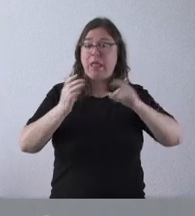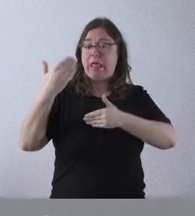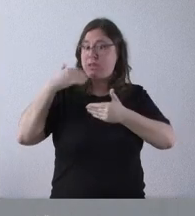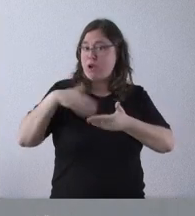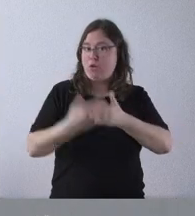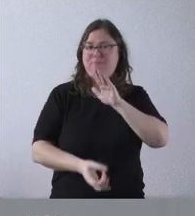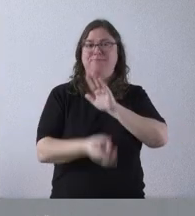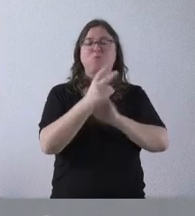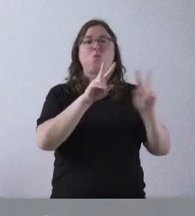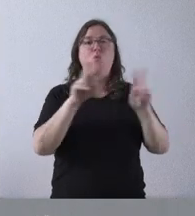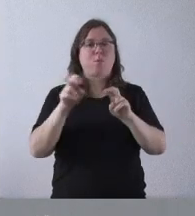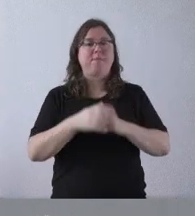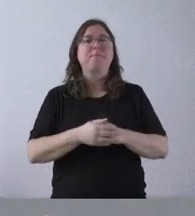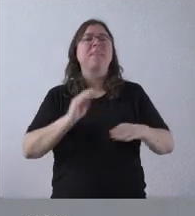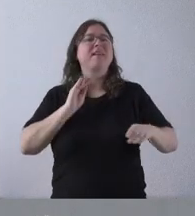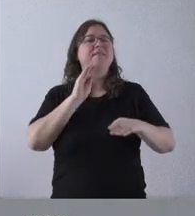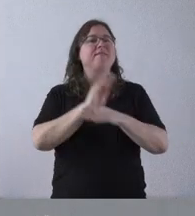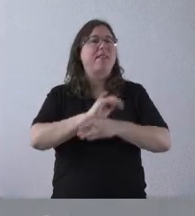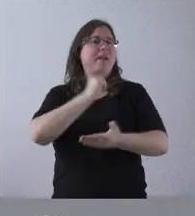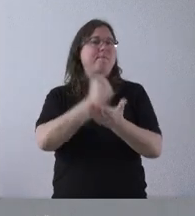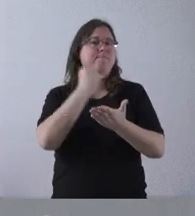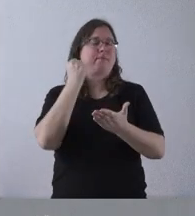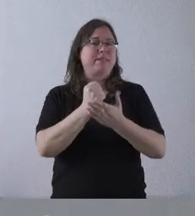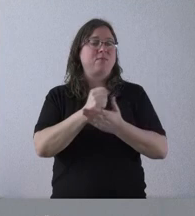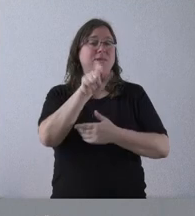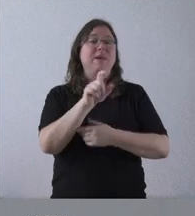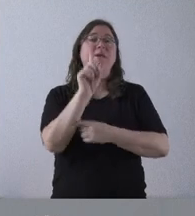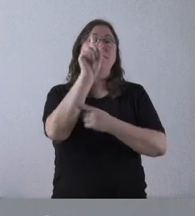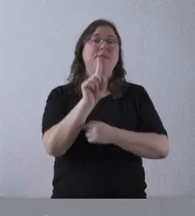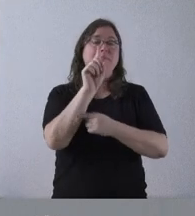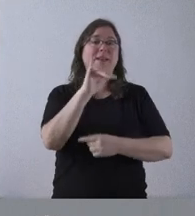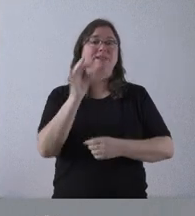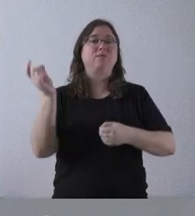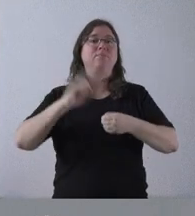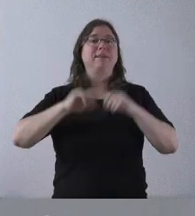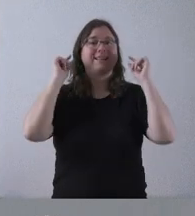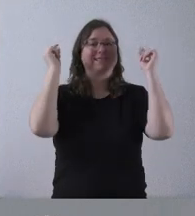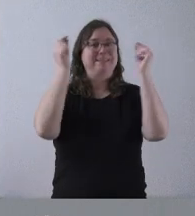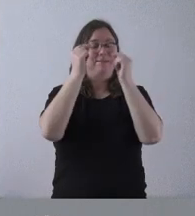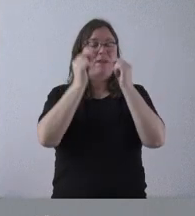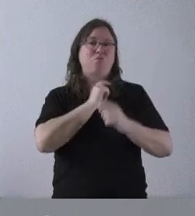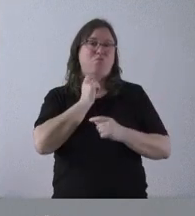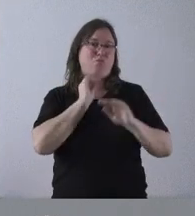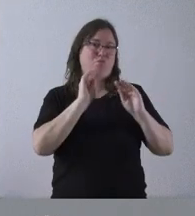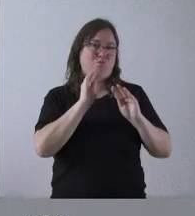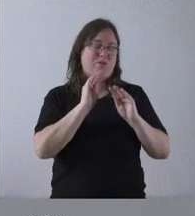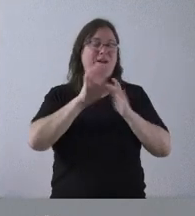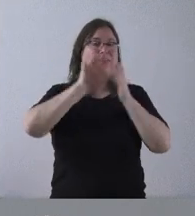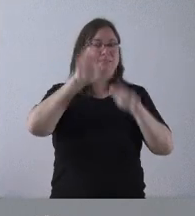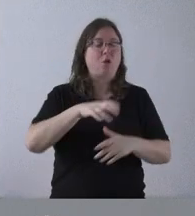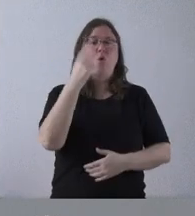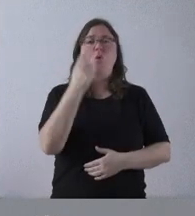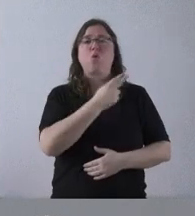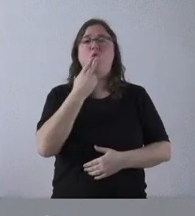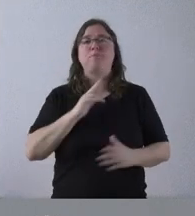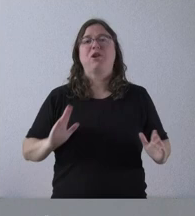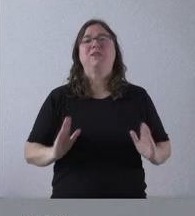momento. Se financia la matriculación de los estudiantes de primaria y ESO en los seminarios menores y docesianos de Castilla y León, de acuerdo con el convenio suscrito con la